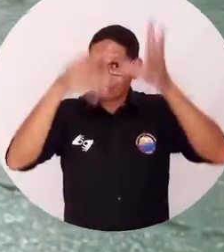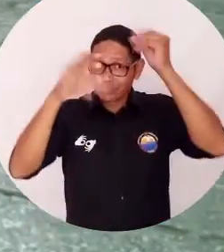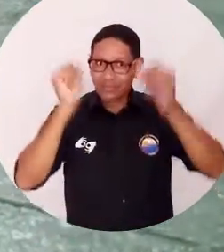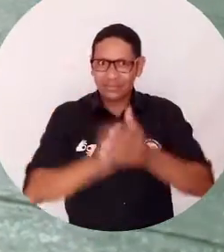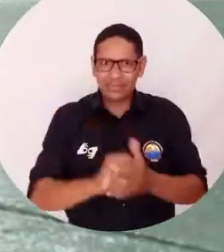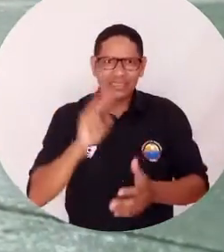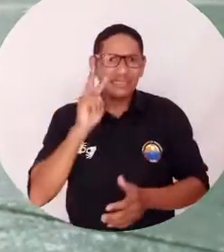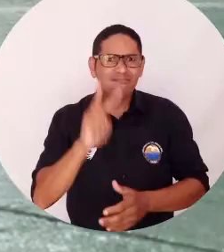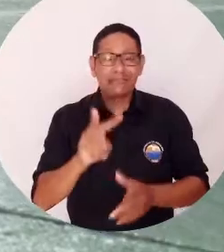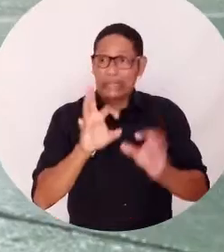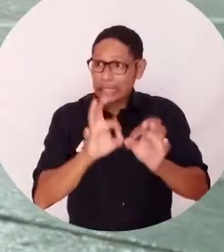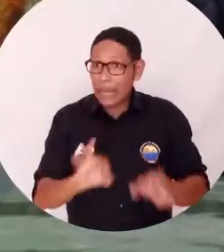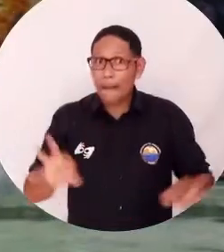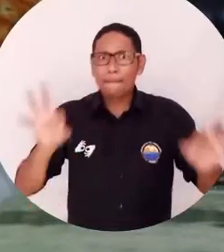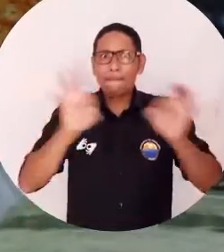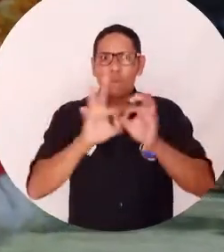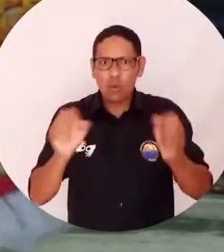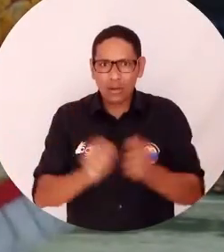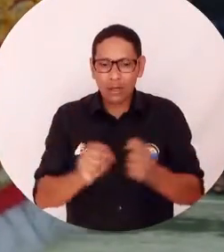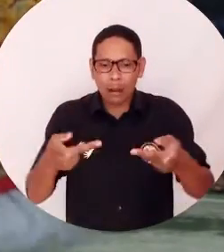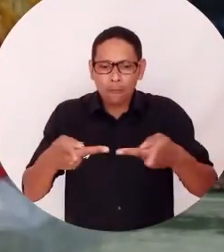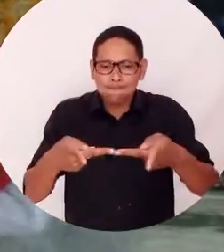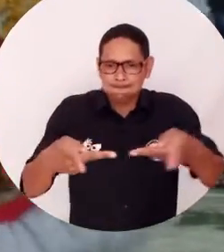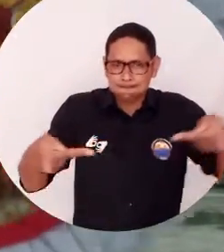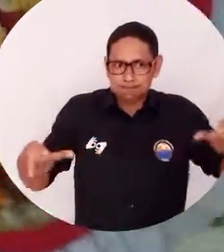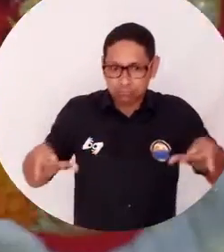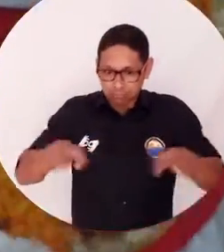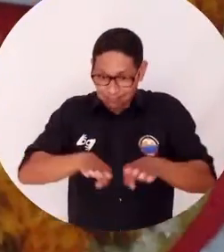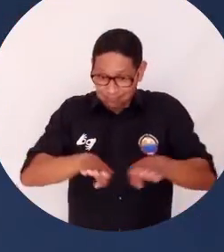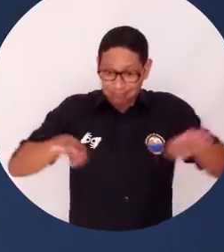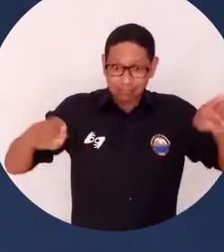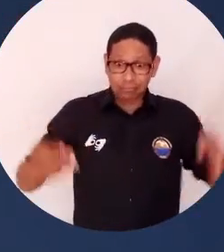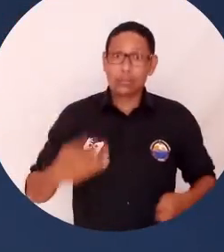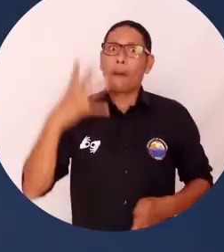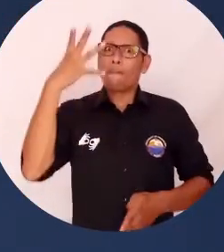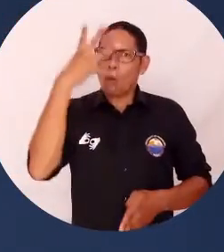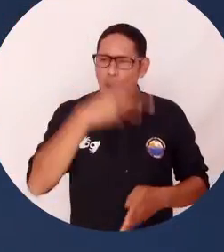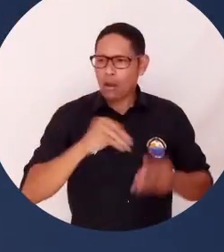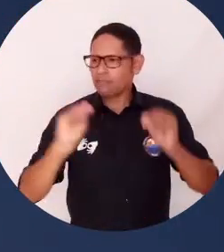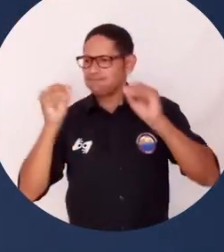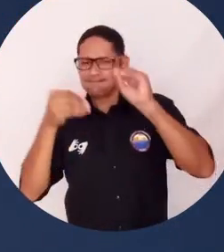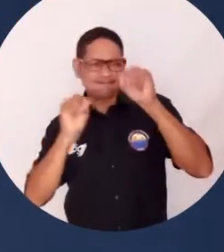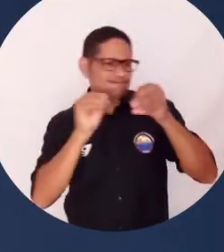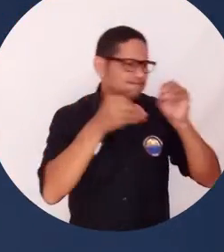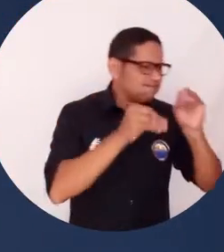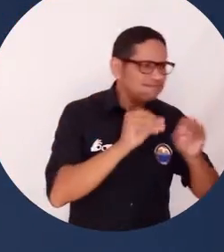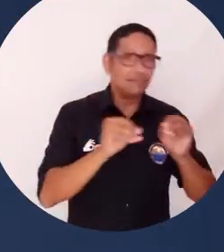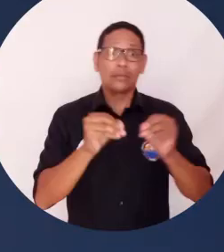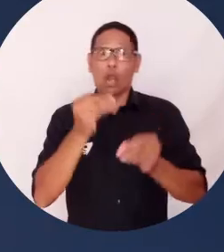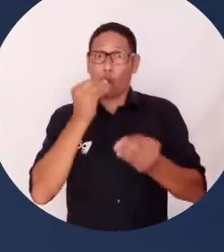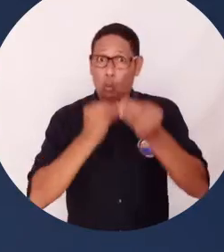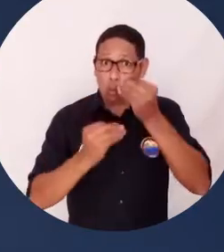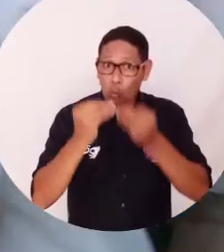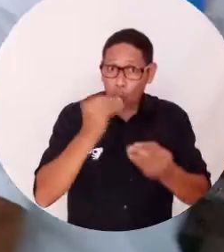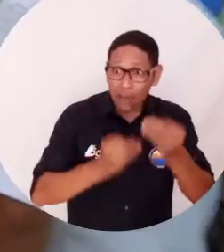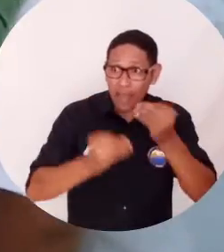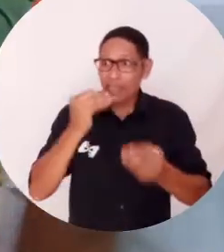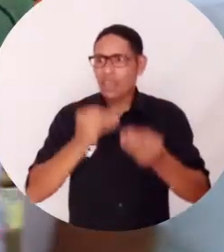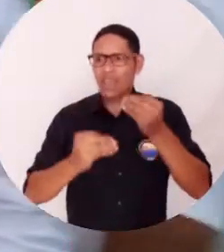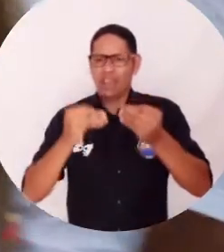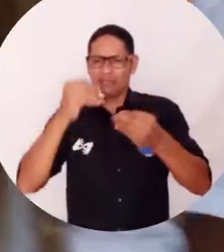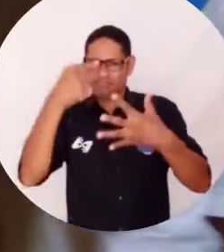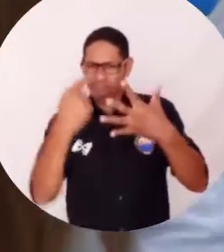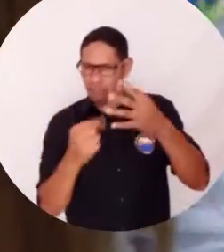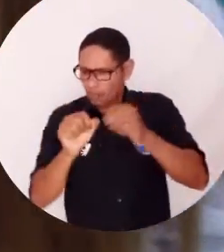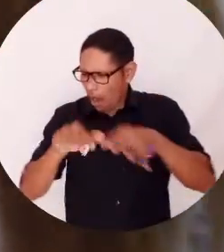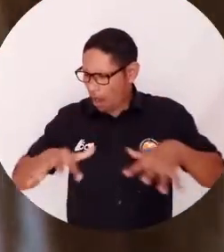aprendieron que es lo más importante. Los stands estuvieron magníficos, las mesas estaban excelentemente decoradas, la comida, toda